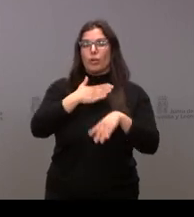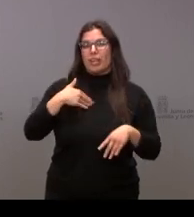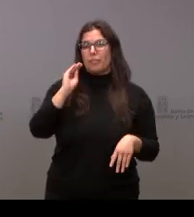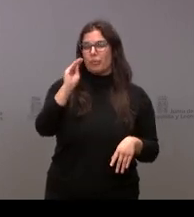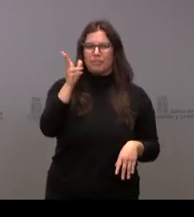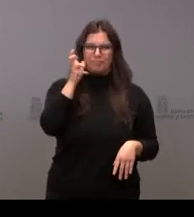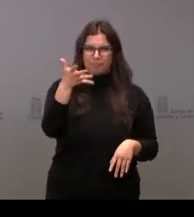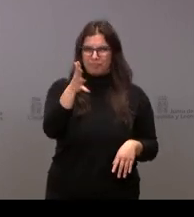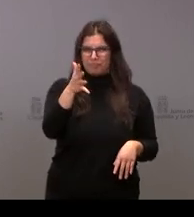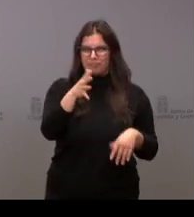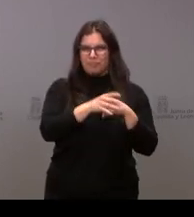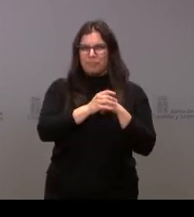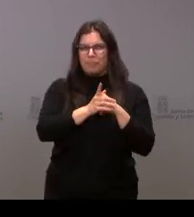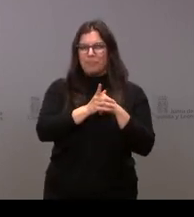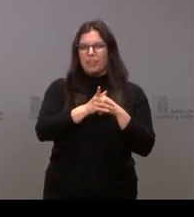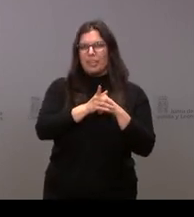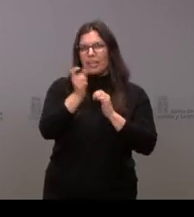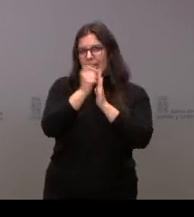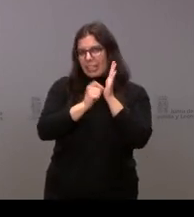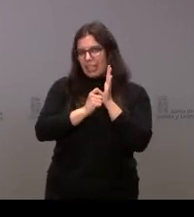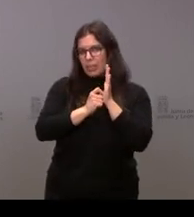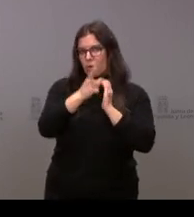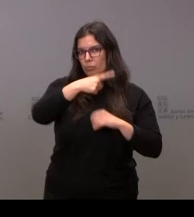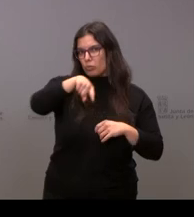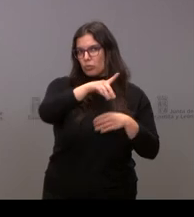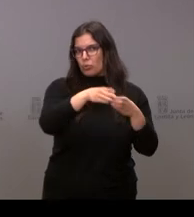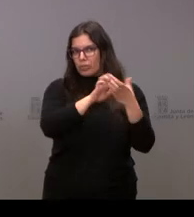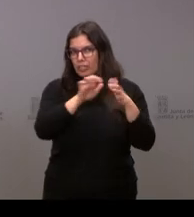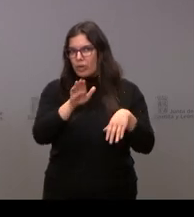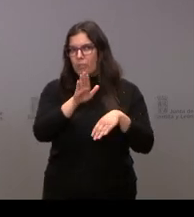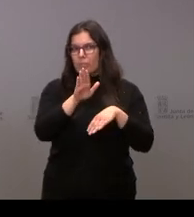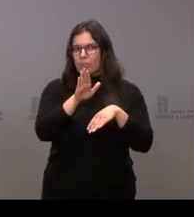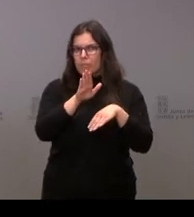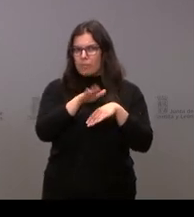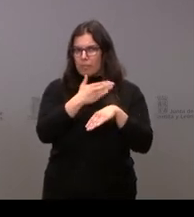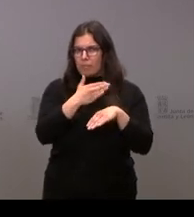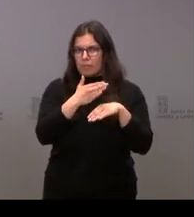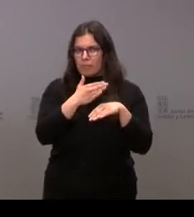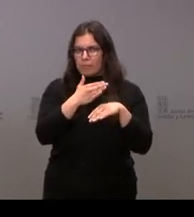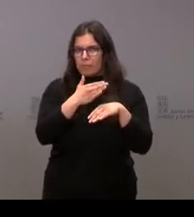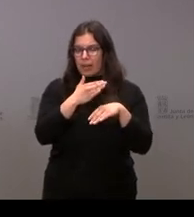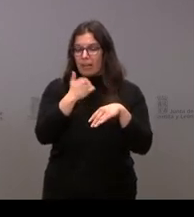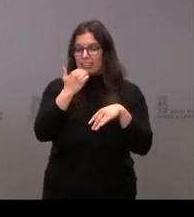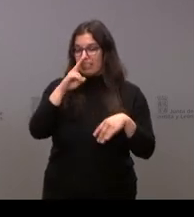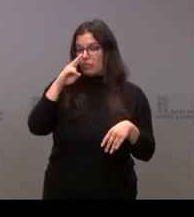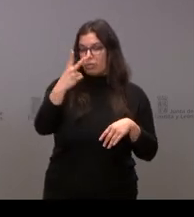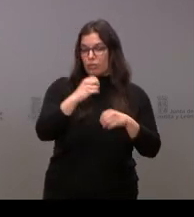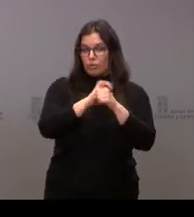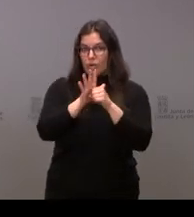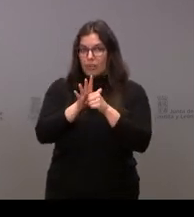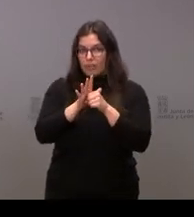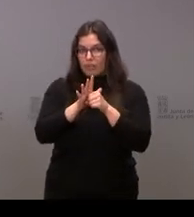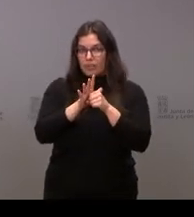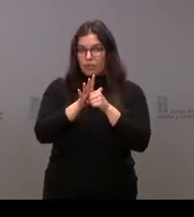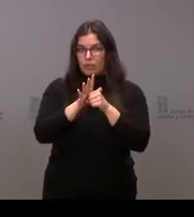cuál es el criterio de la administración autonómica para no haber dado en casi dos años de pandemia los datos de